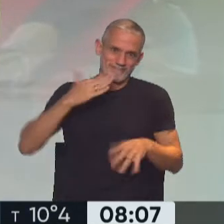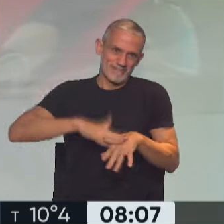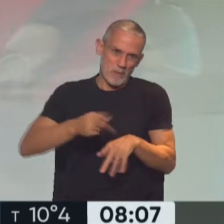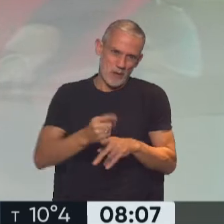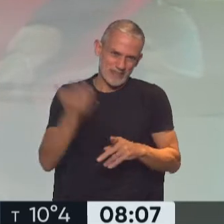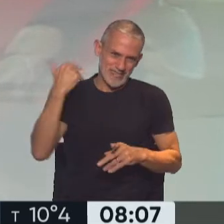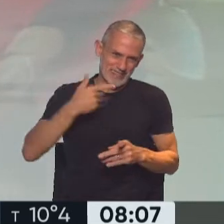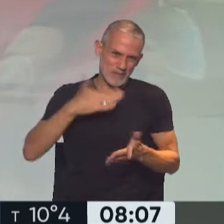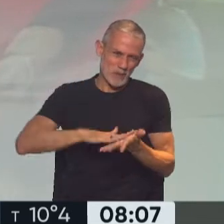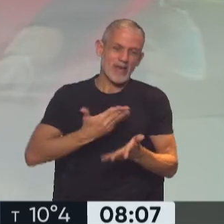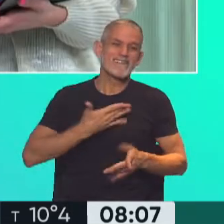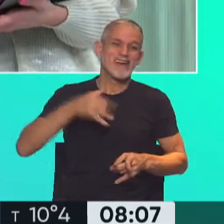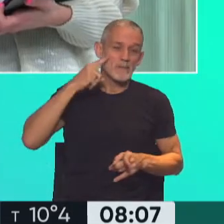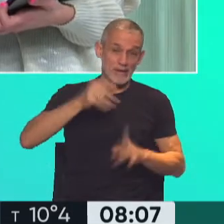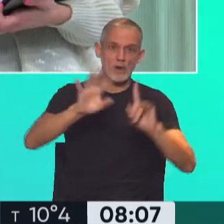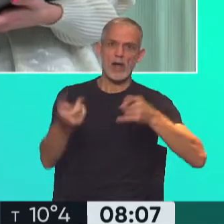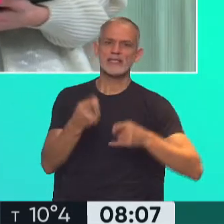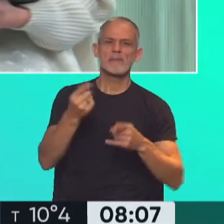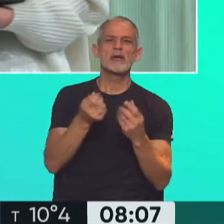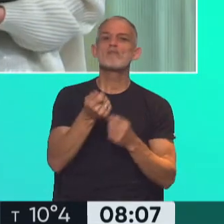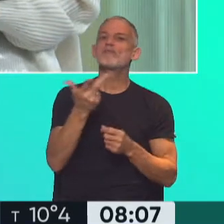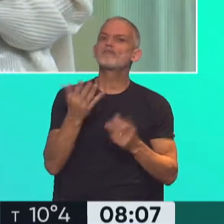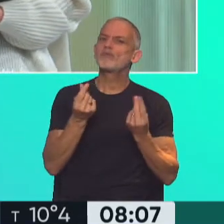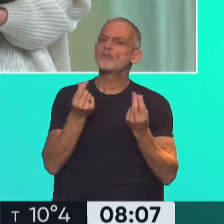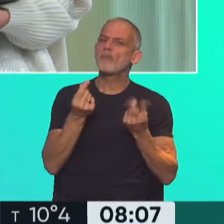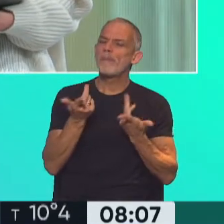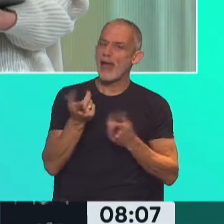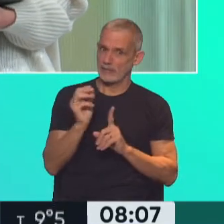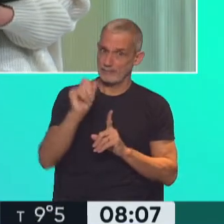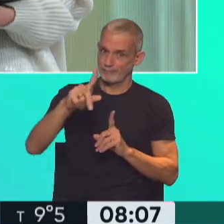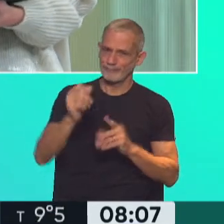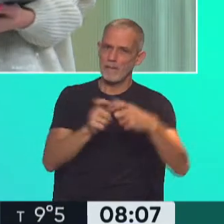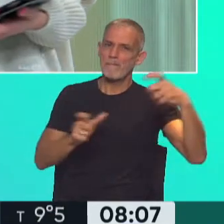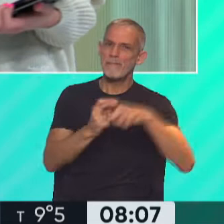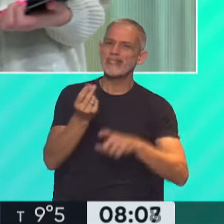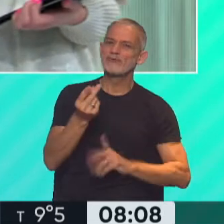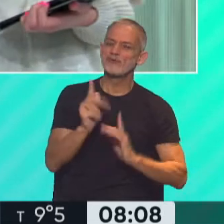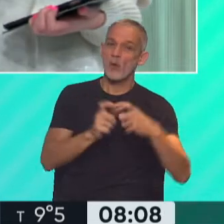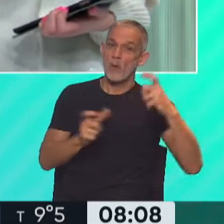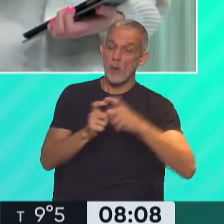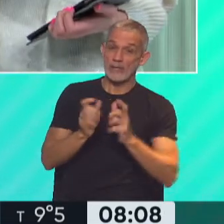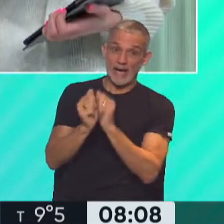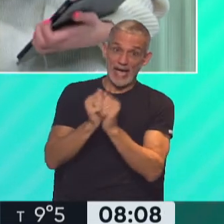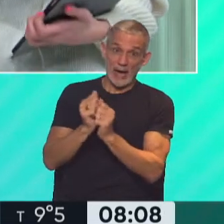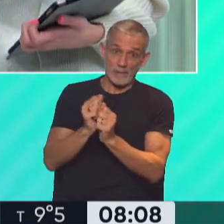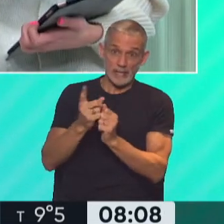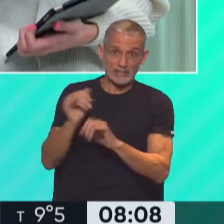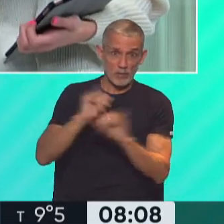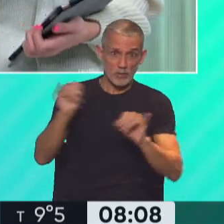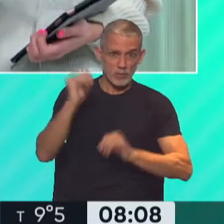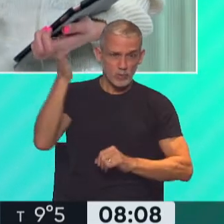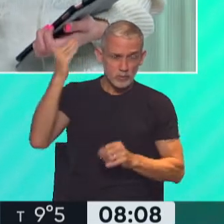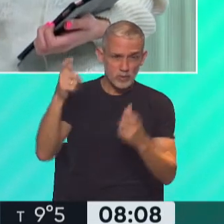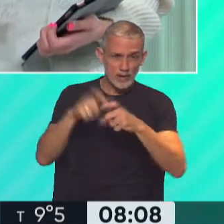pero ojo porque también le prometiste al fondo algunos números relacionados a tarifas que las empresas le dijeron en las audiencias